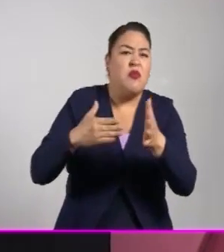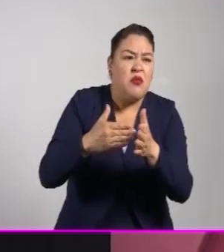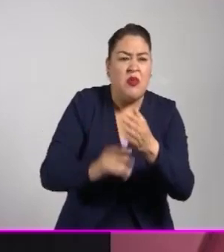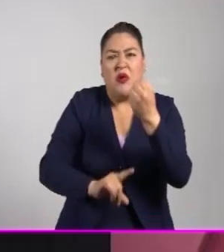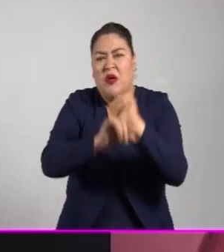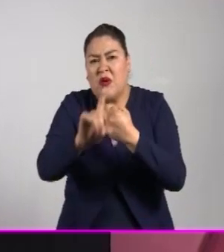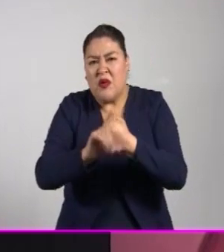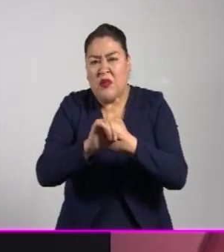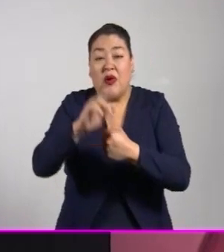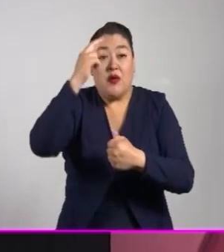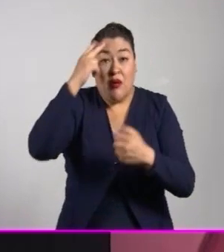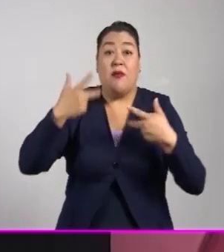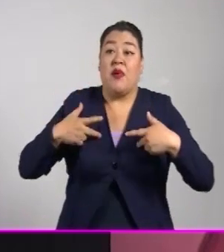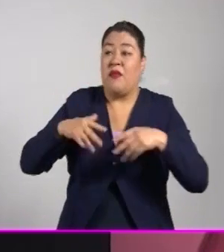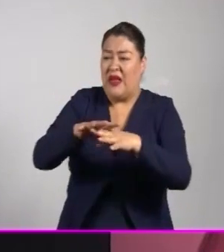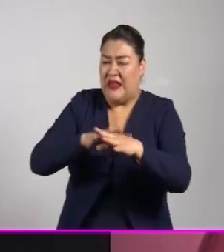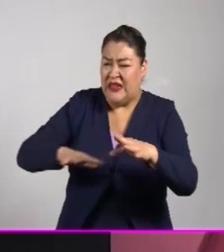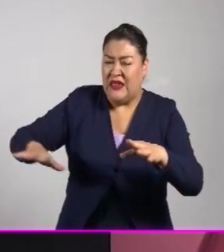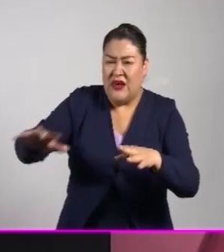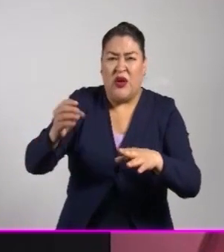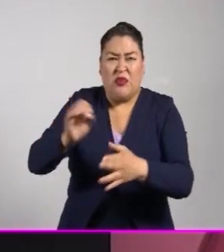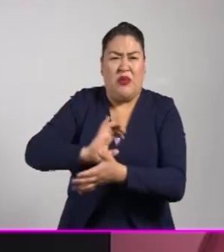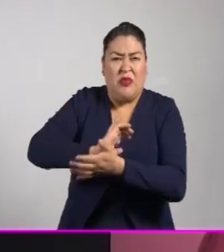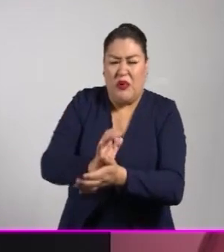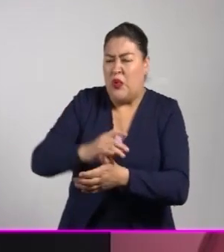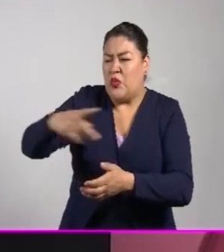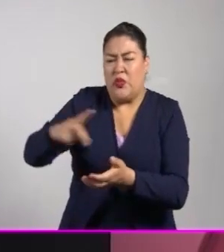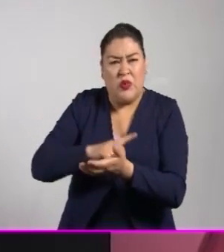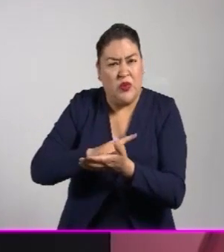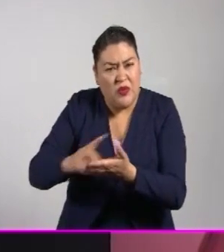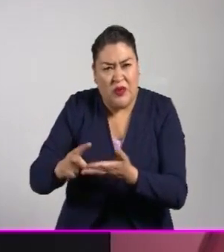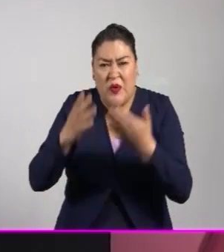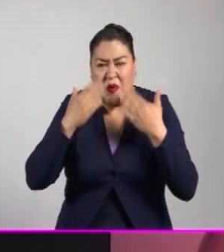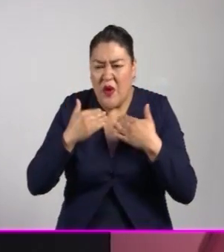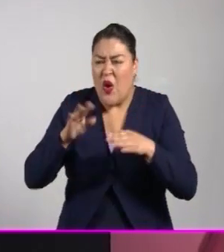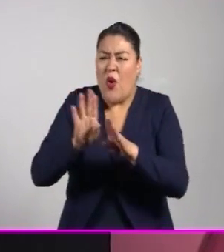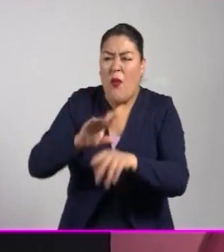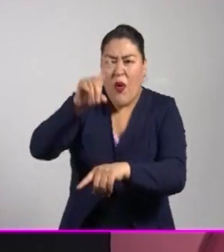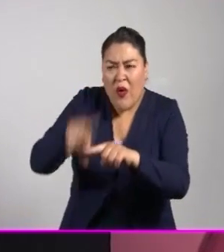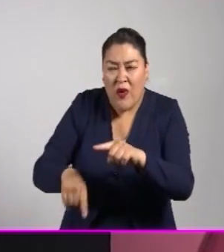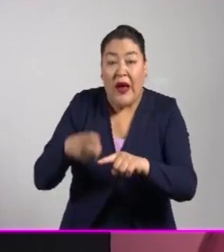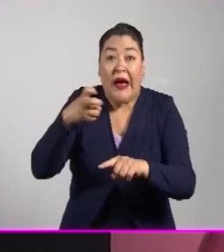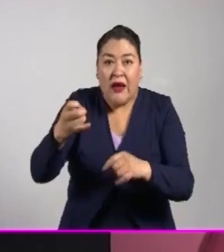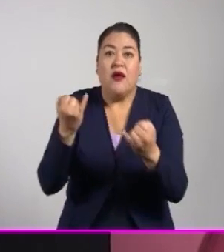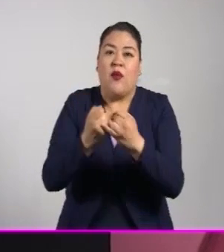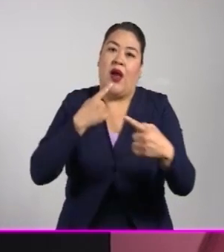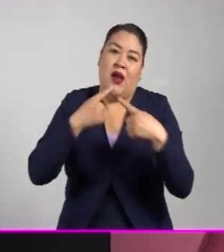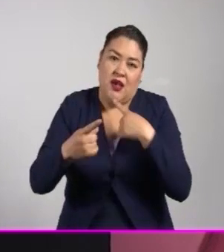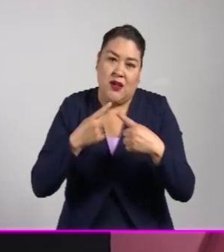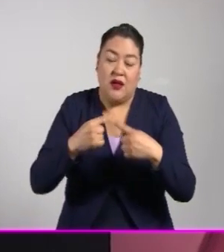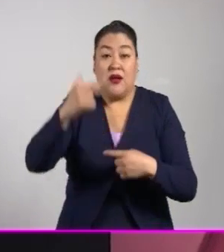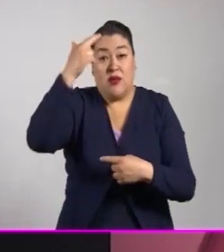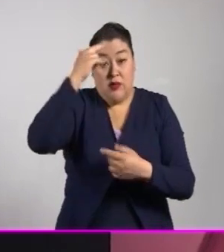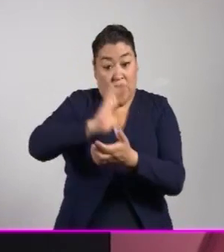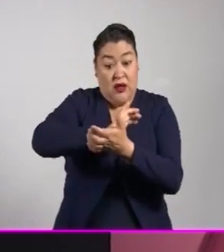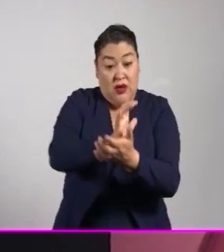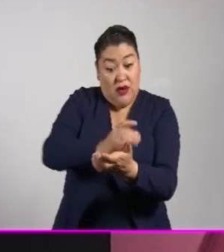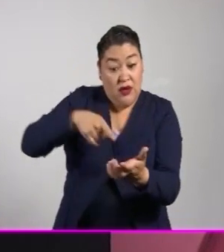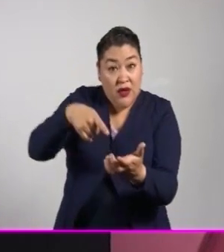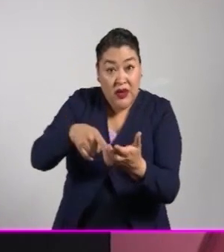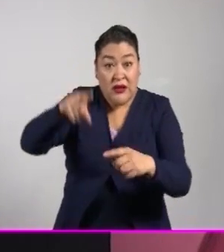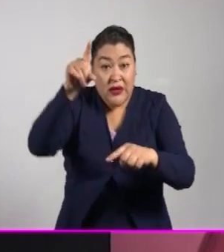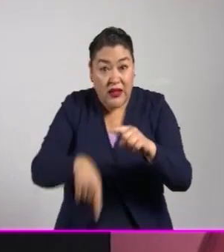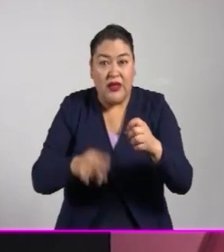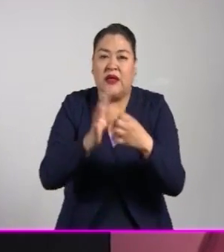que marginan a una amplia mayoría en el goce de derechos de la vida cotidiana. La discriminación es un reto central para el